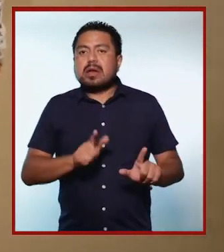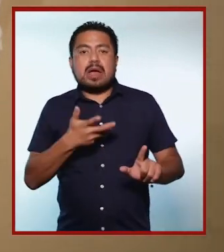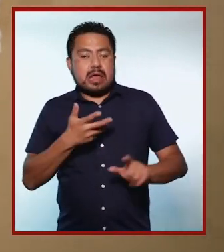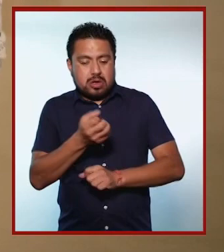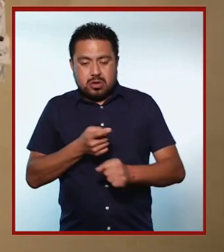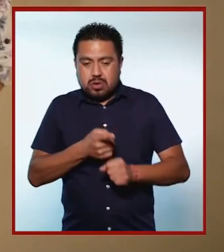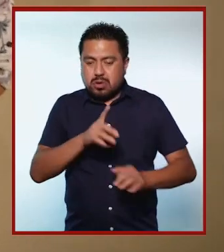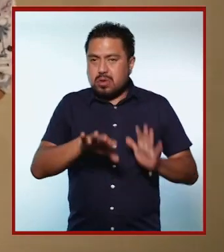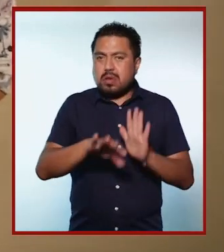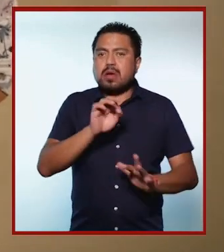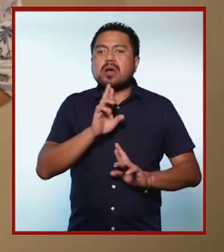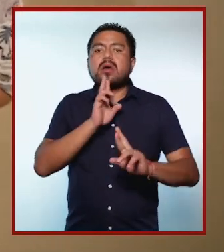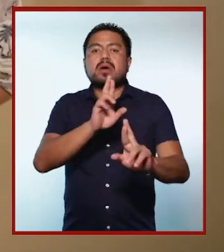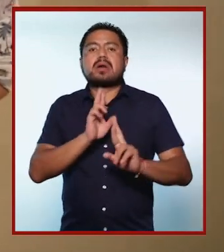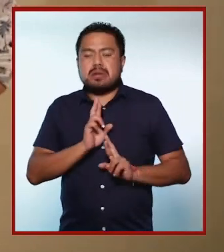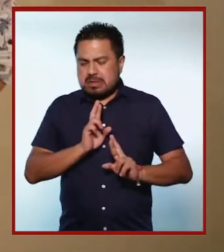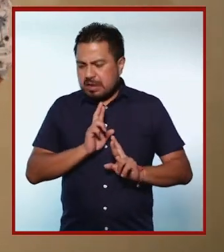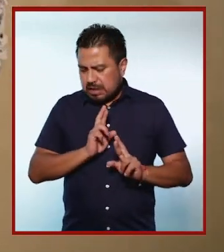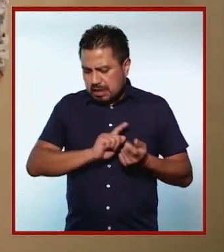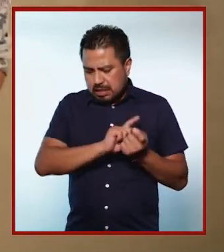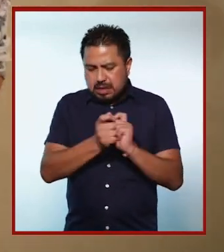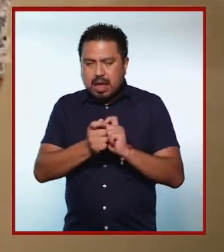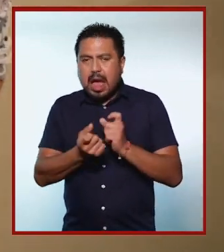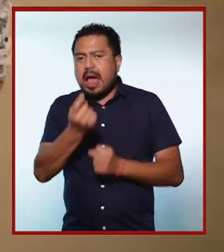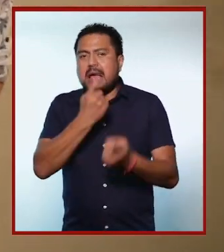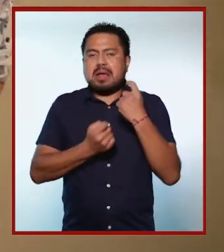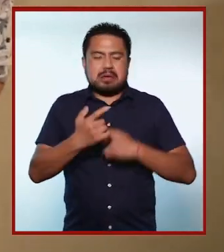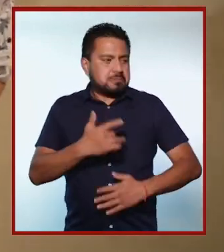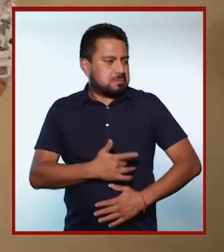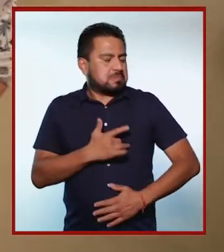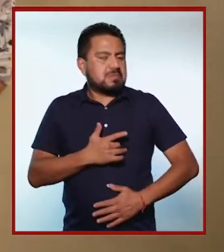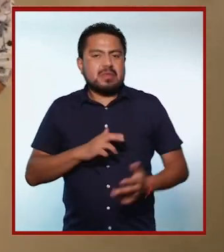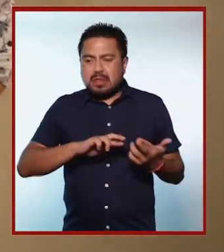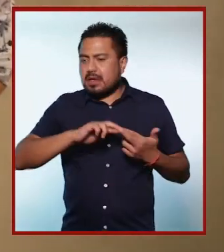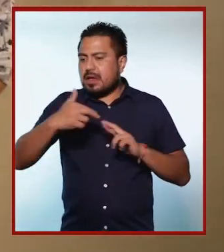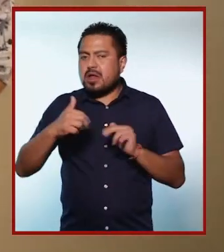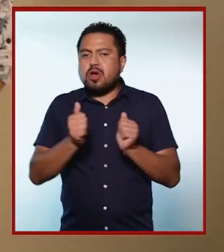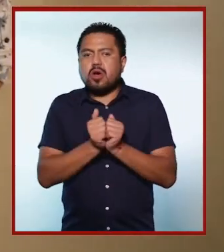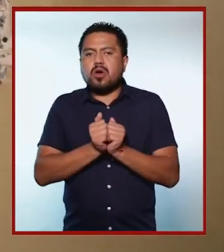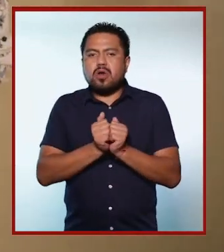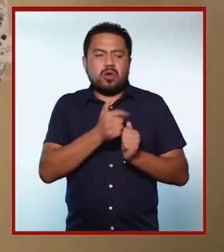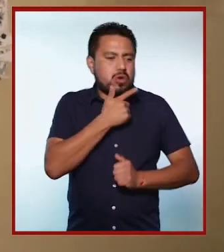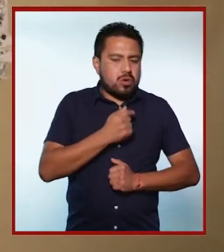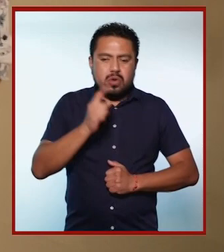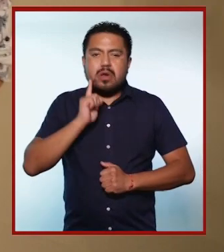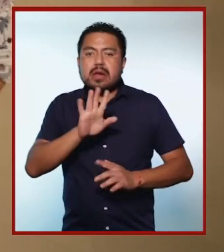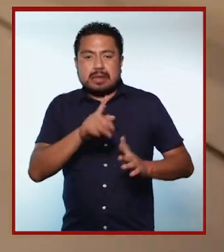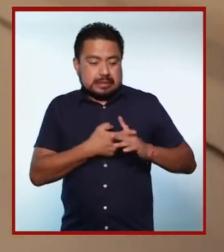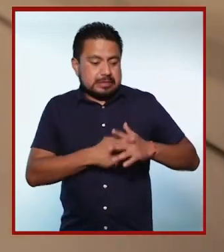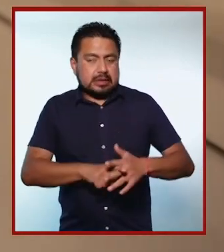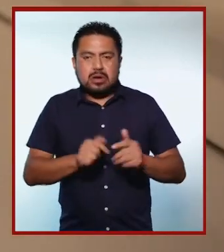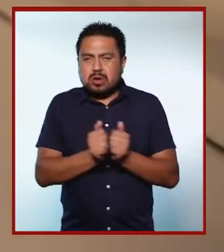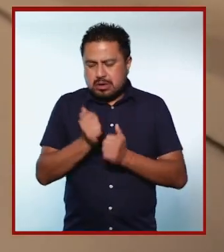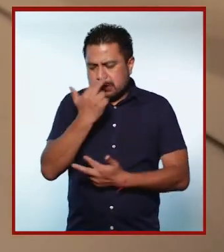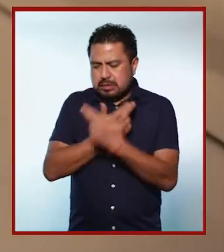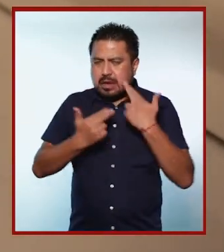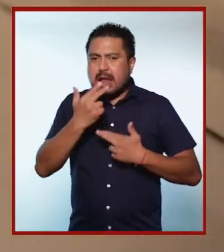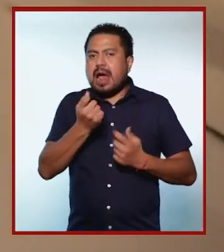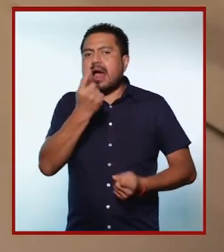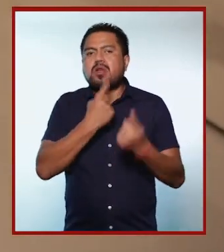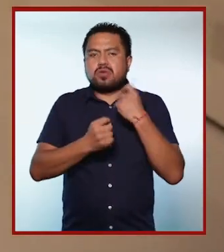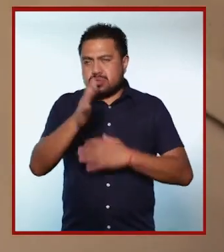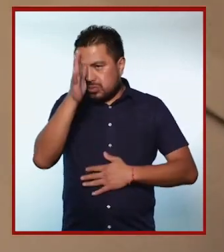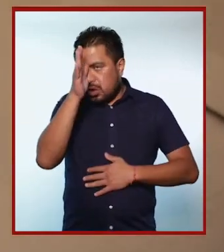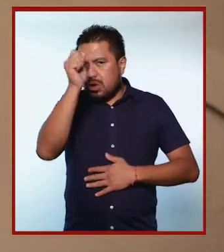programa tendremos la oportunidad de respondernos y transformar algunas de nuestras creencias relacionadas con el género. Empecemos con